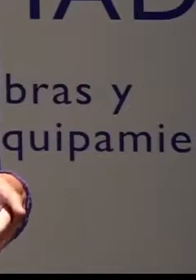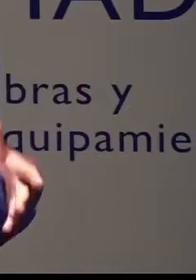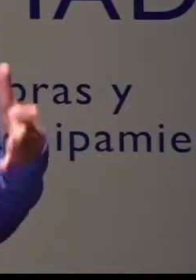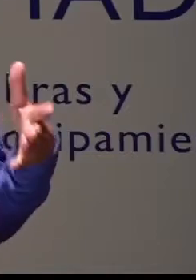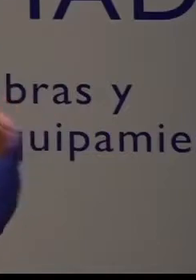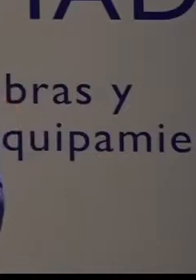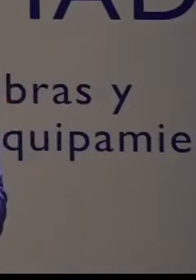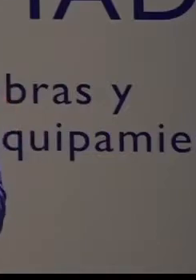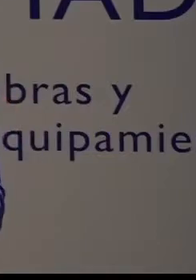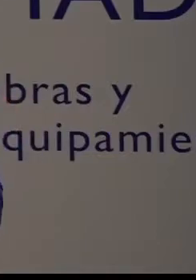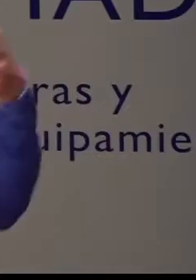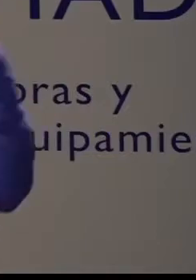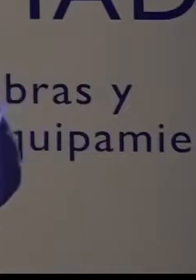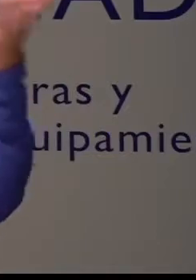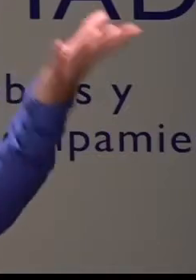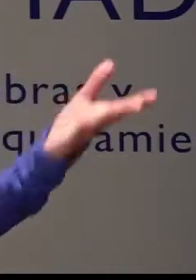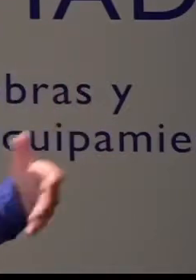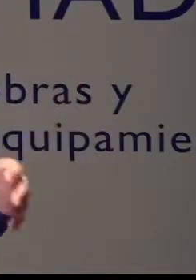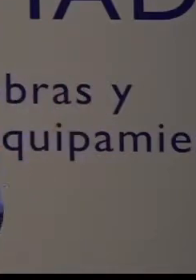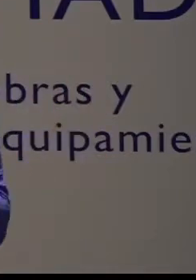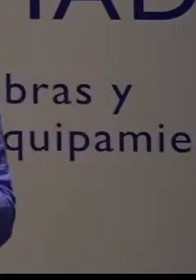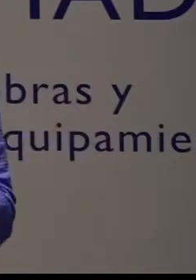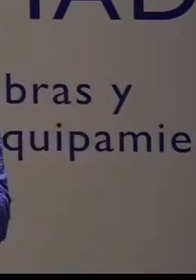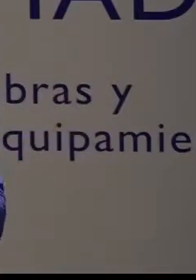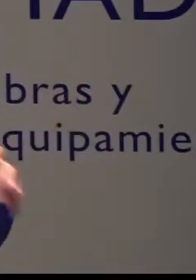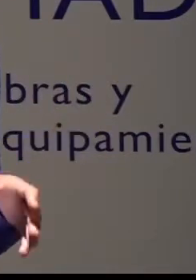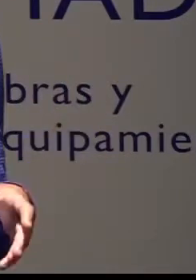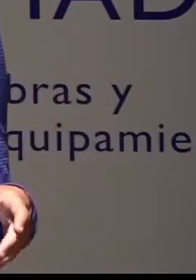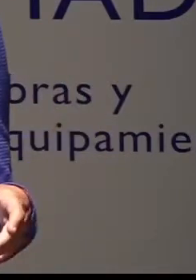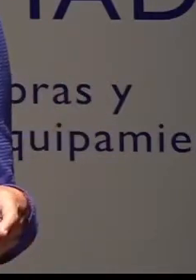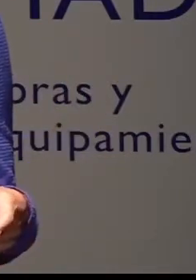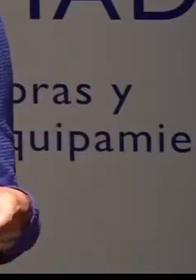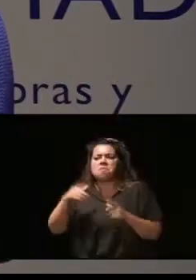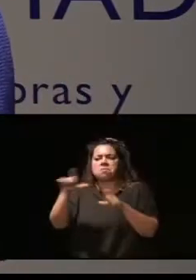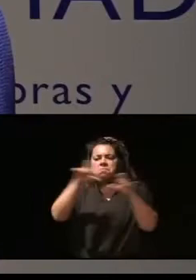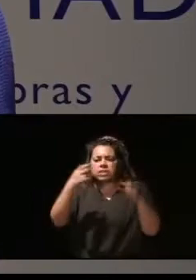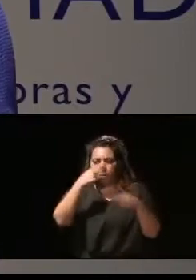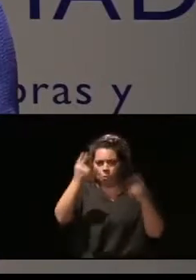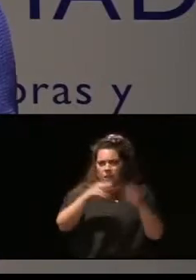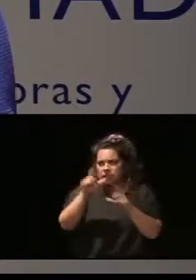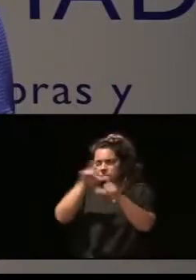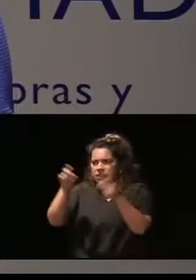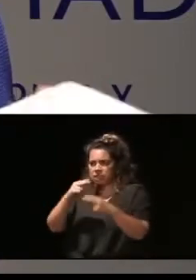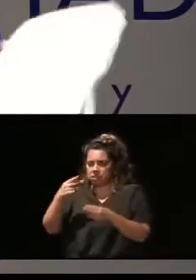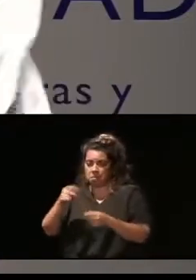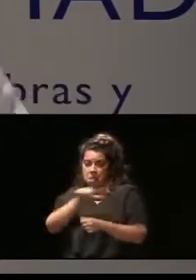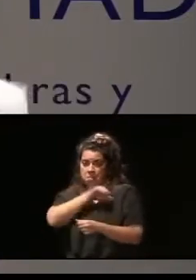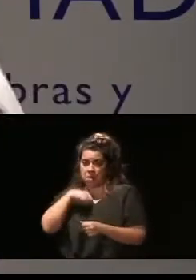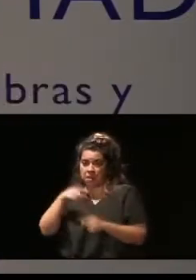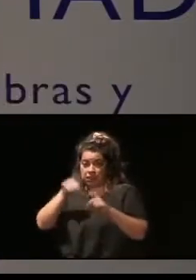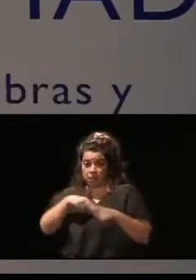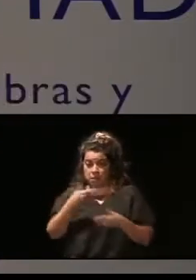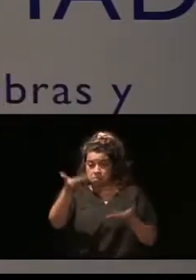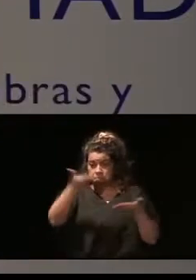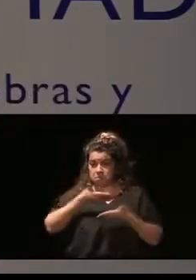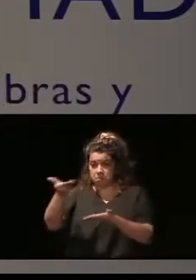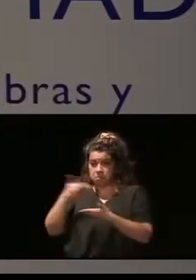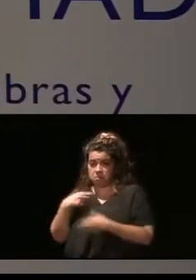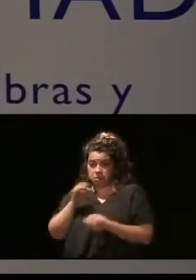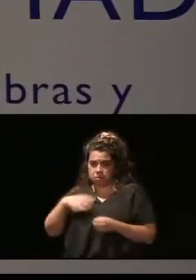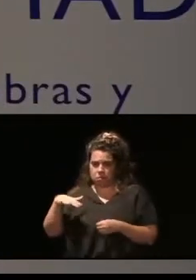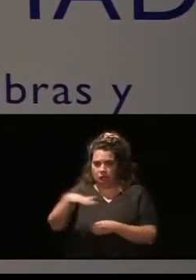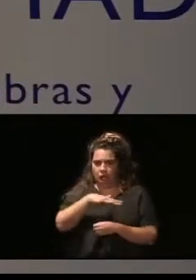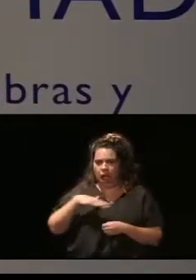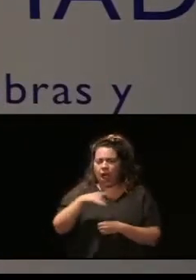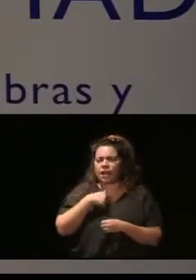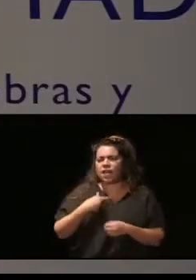de la mano de la Oficina de Accesibilidad y del resto de instancias públicas y privadas, por supuesto, porque, bueno, desde la Dirección General y, en general, desde el área de Gobierno de